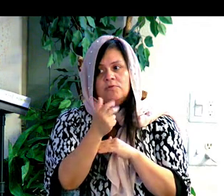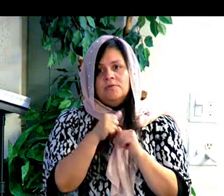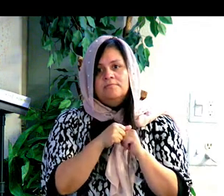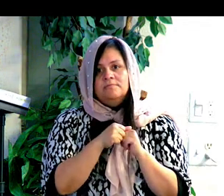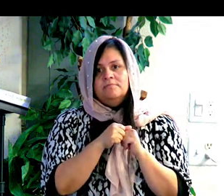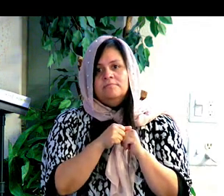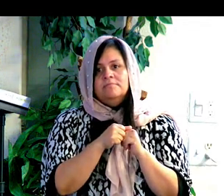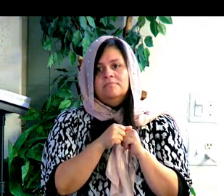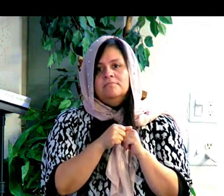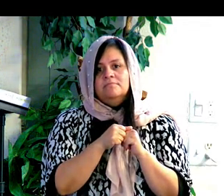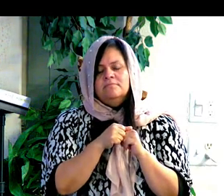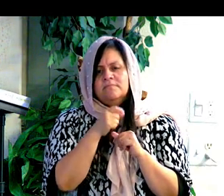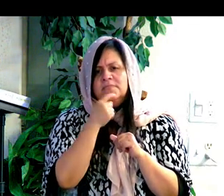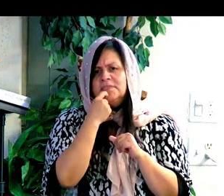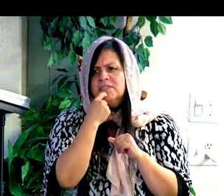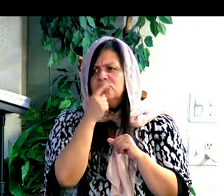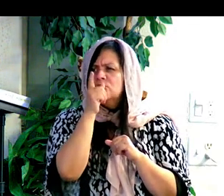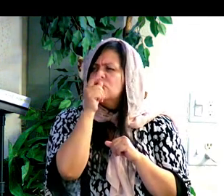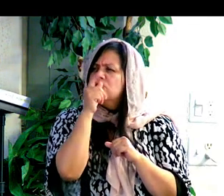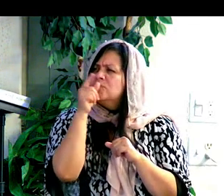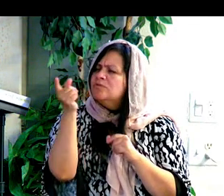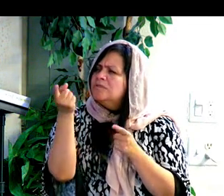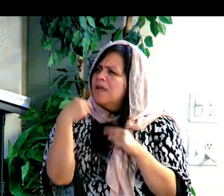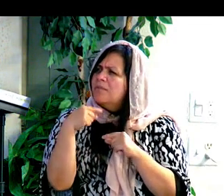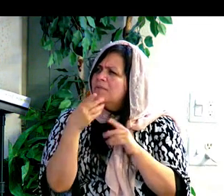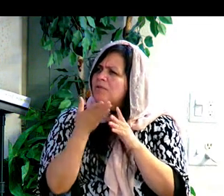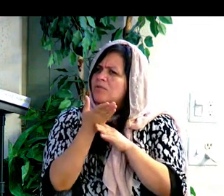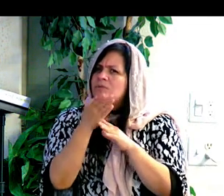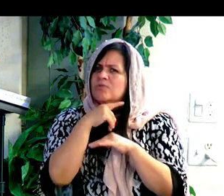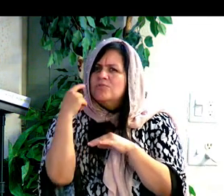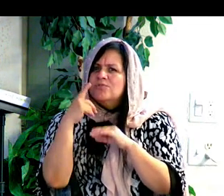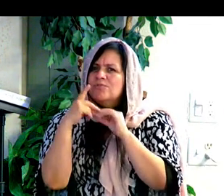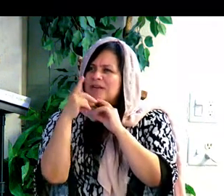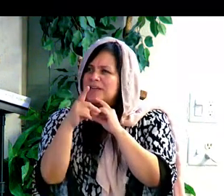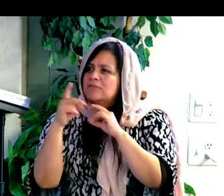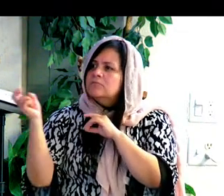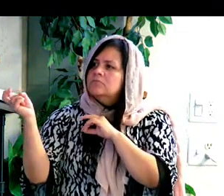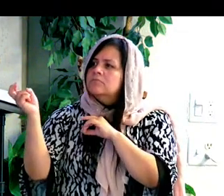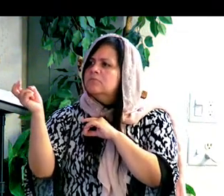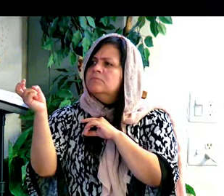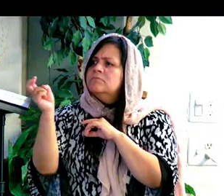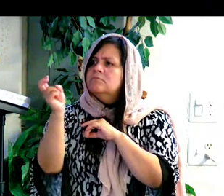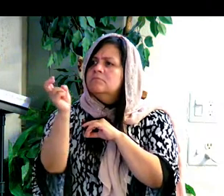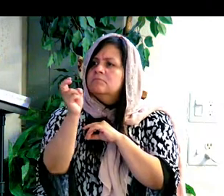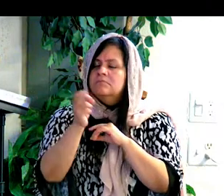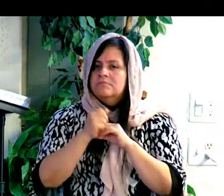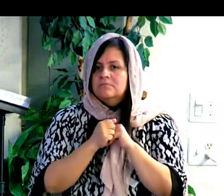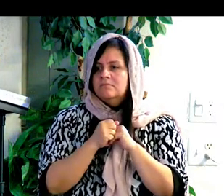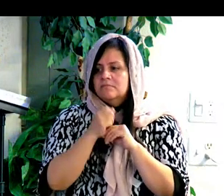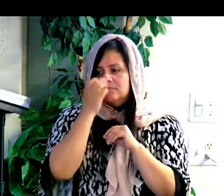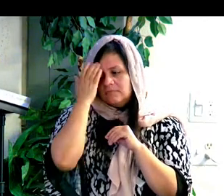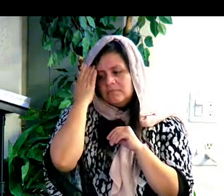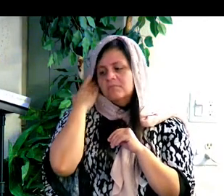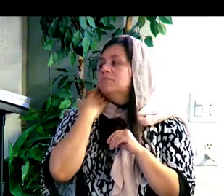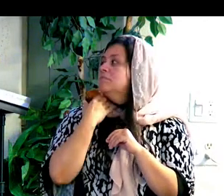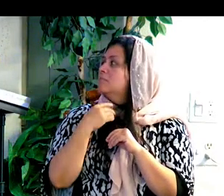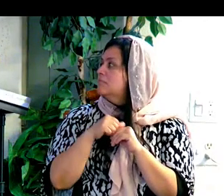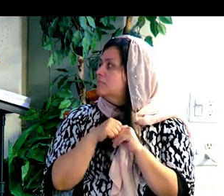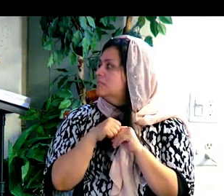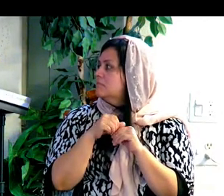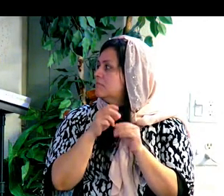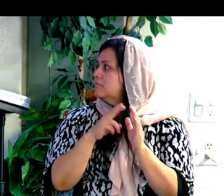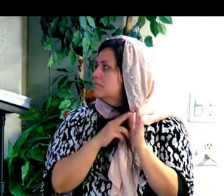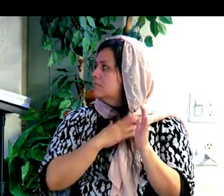Dice quién es esa persona que viene a través del desierto. Llega a Caleb en 6.3.11 en